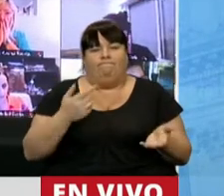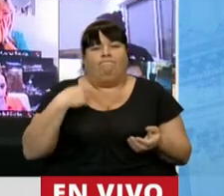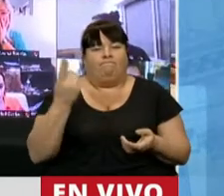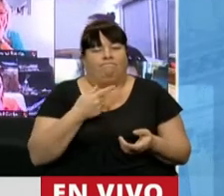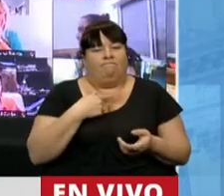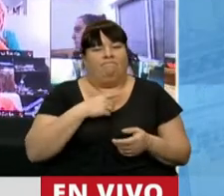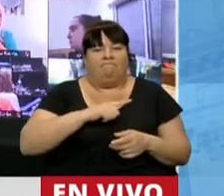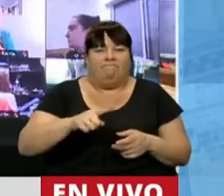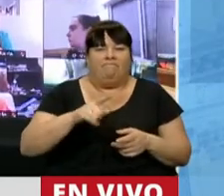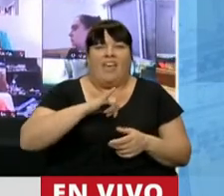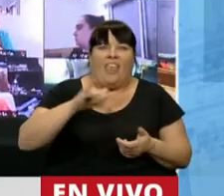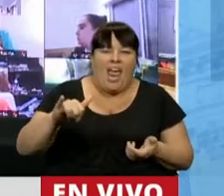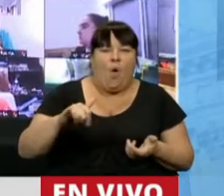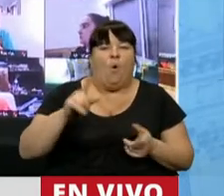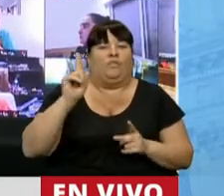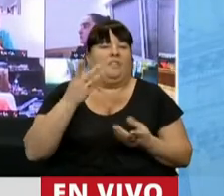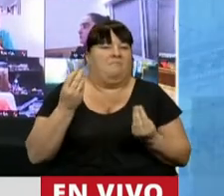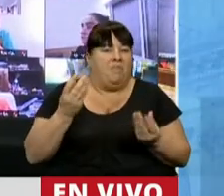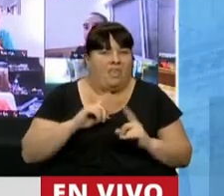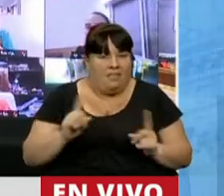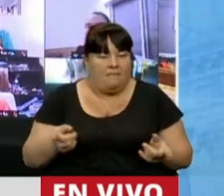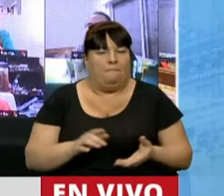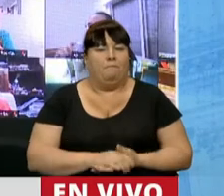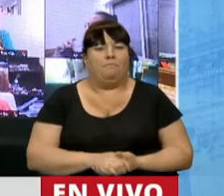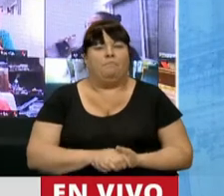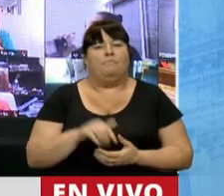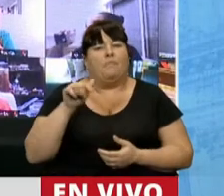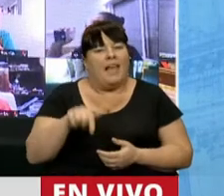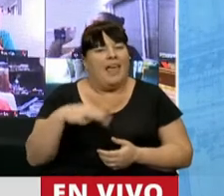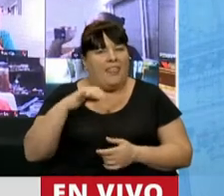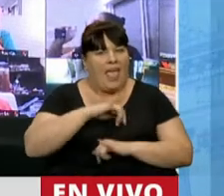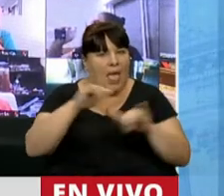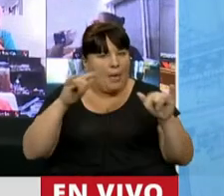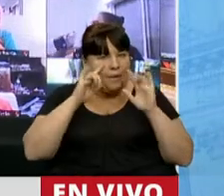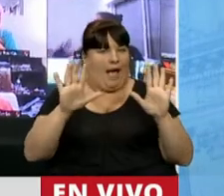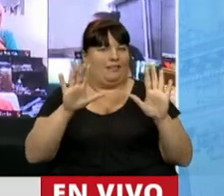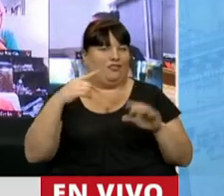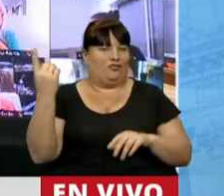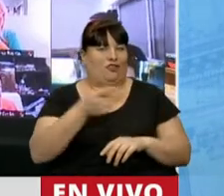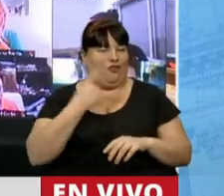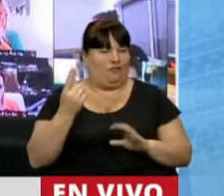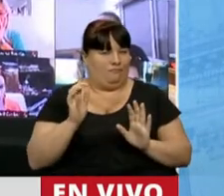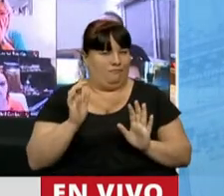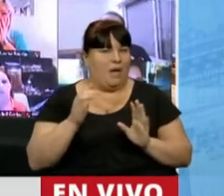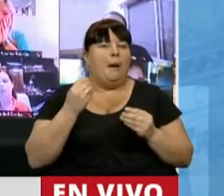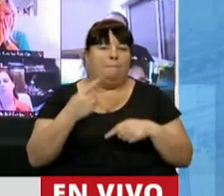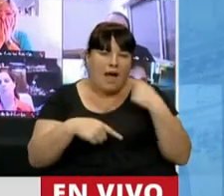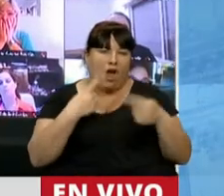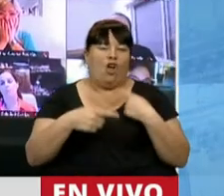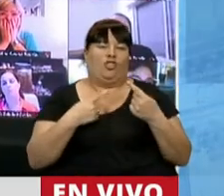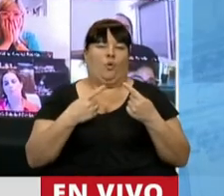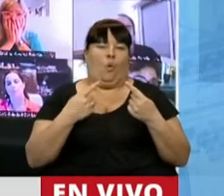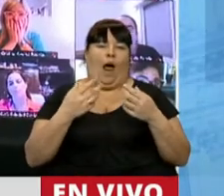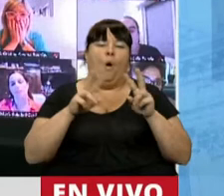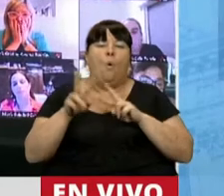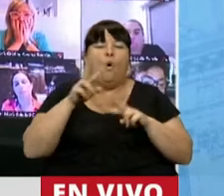no nos hemos atrevido, muchas no se han atrevido. Este debe ser un llamado de atención a seguir construyendo una